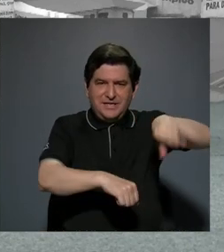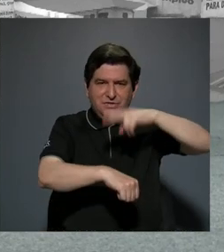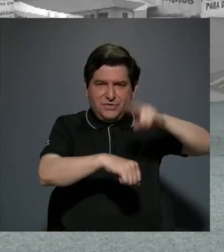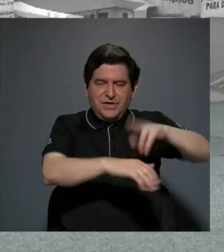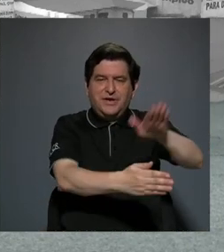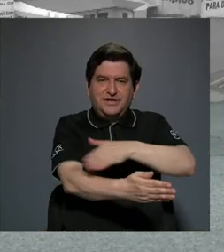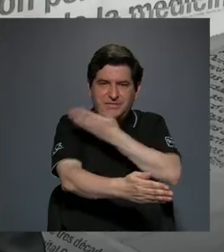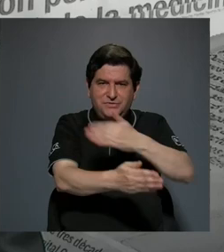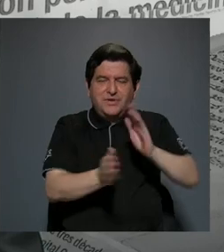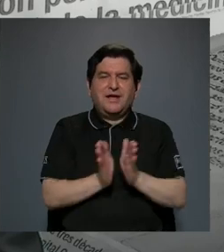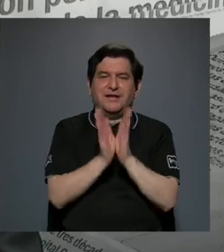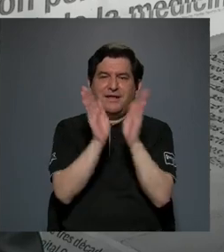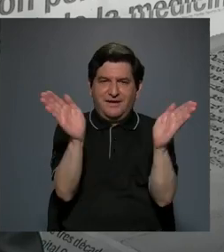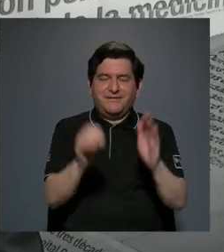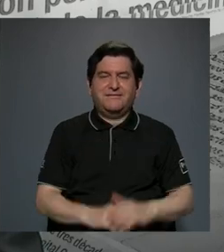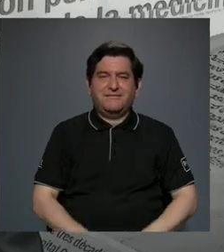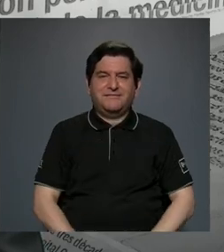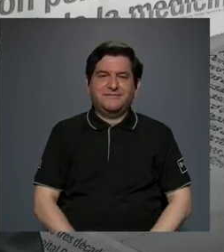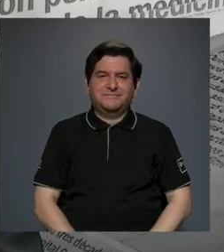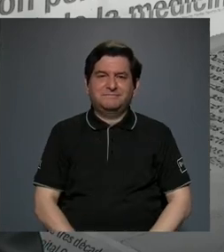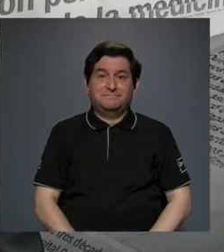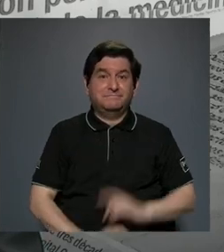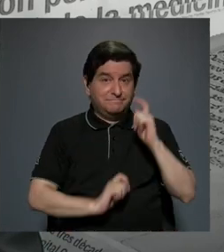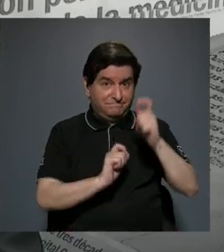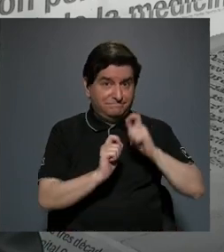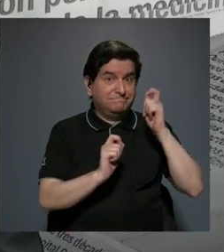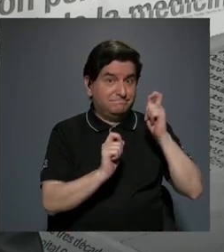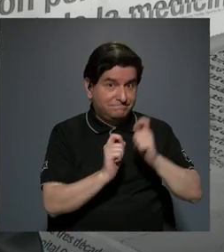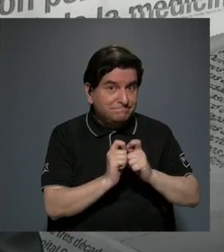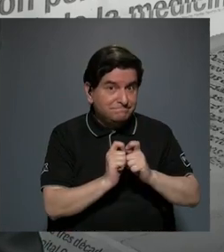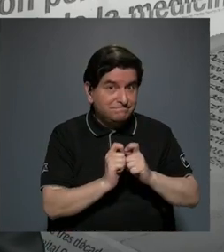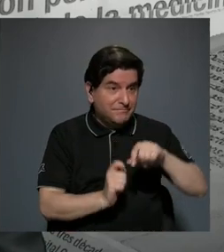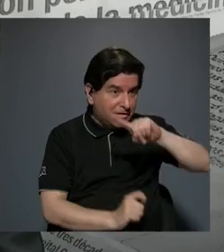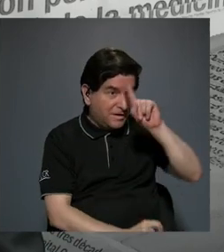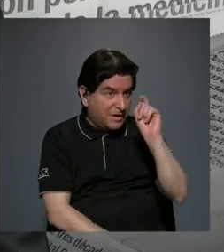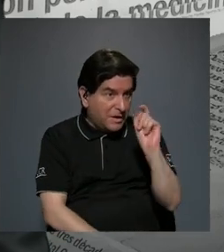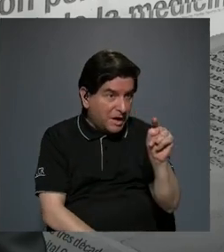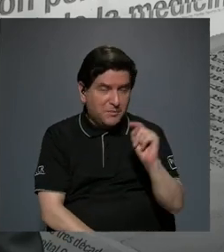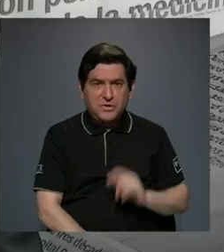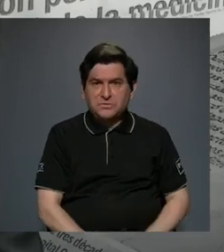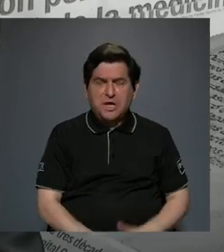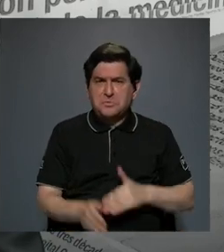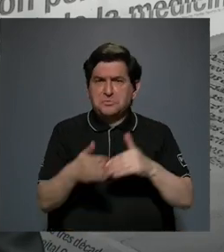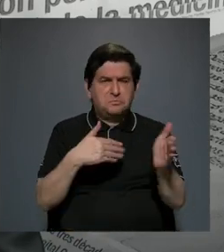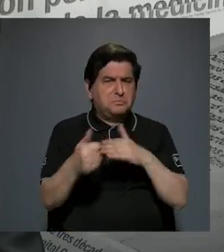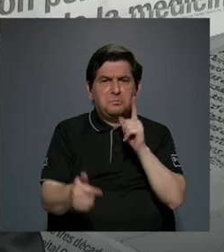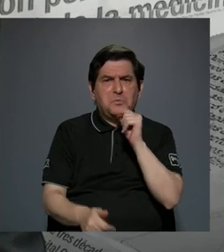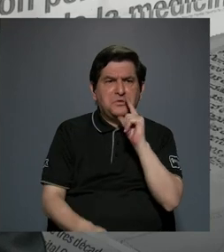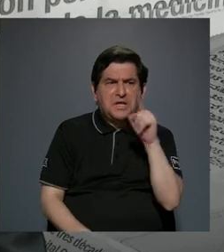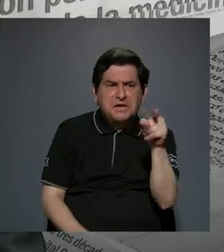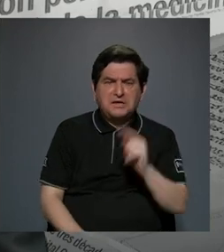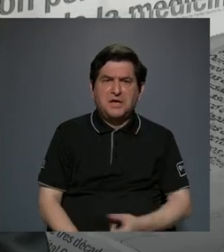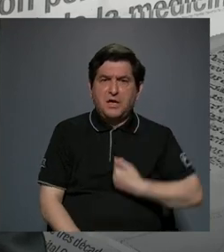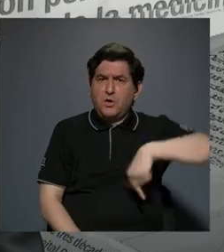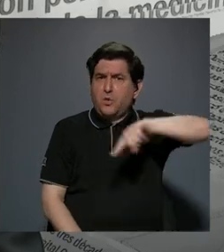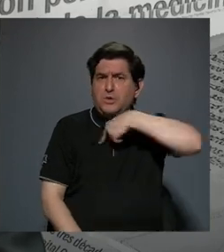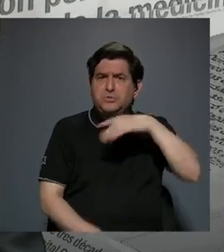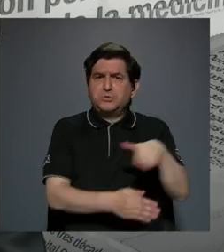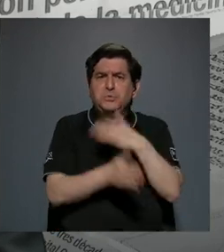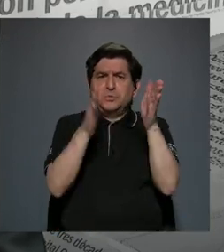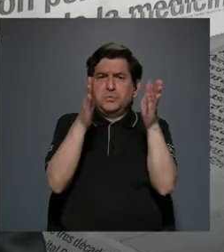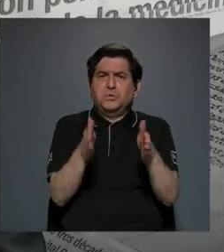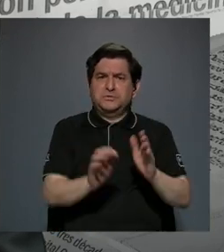Música en general justamente porque si le preguntamos a cualquiera de ellos o de nosotros los